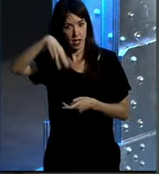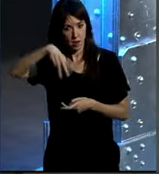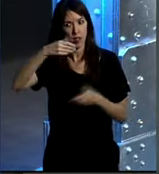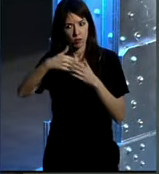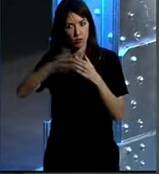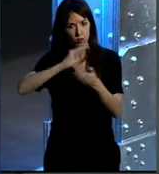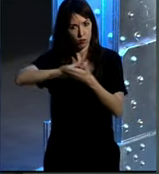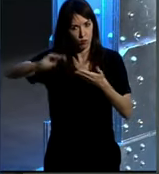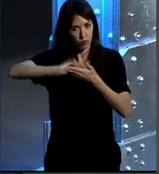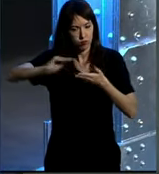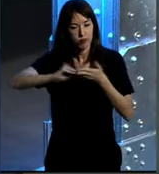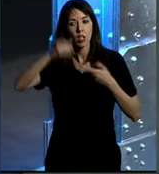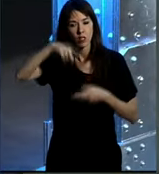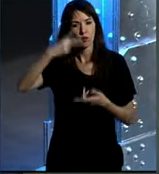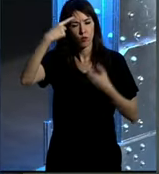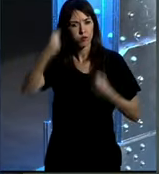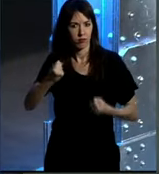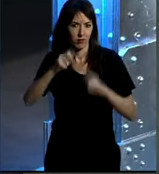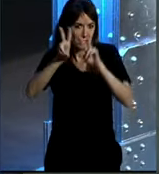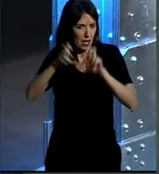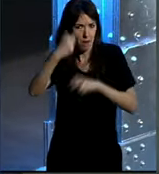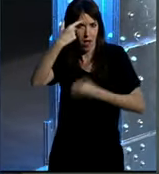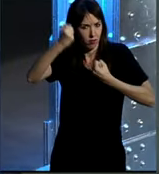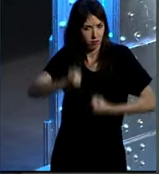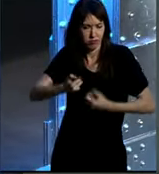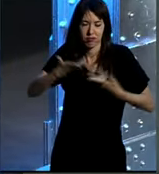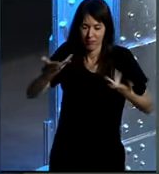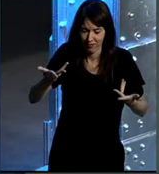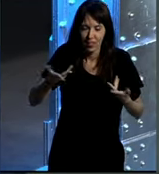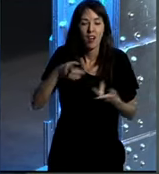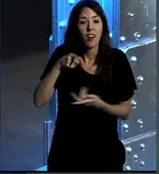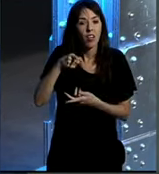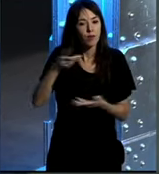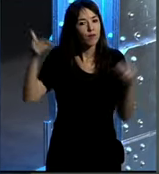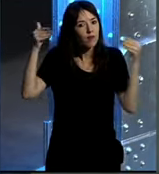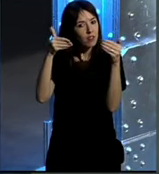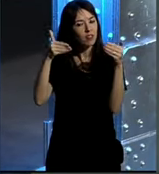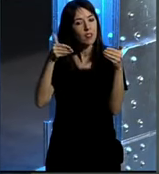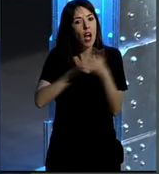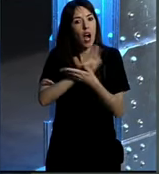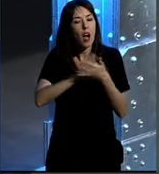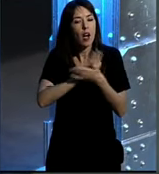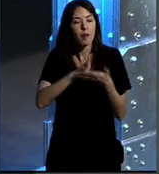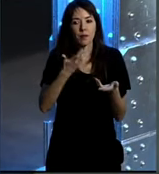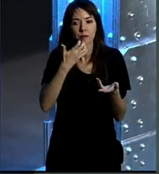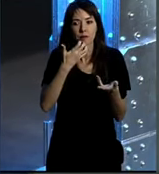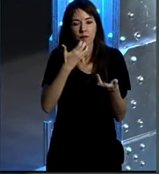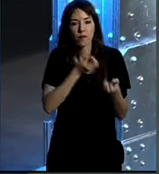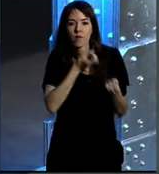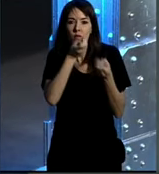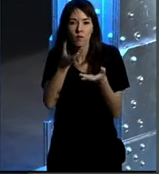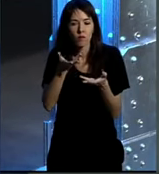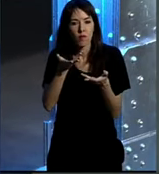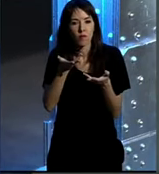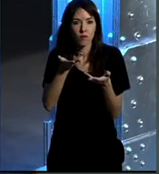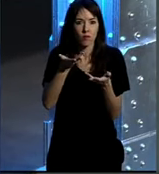varios libros y por lo tanto un gran experto en la materia. Él se va a centrar en trasladarnos